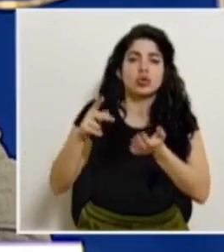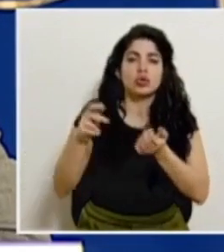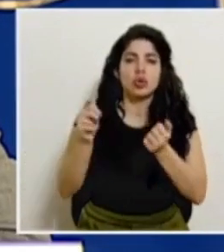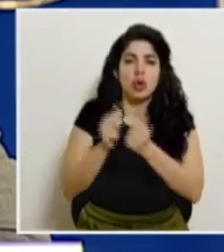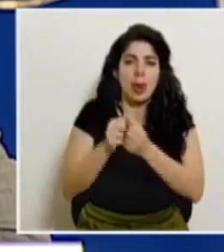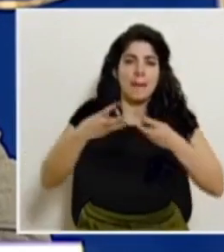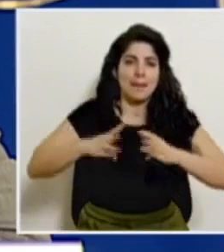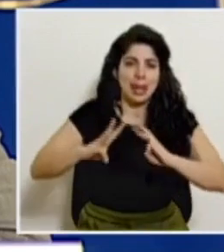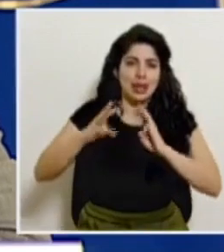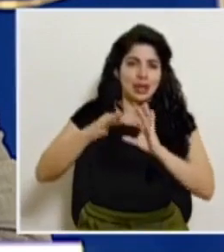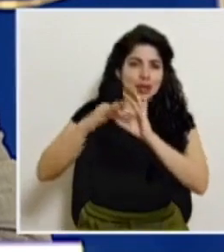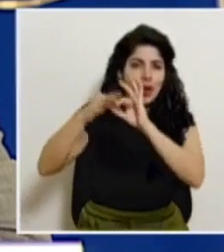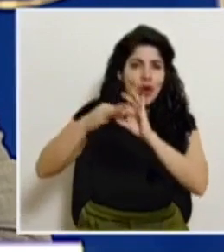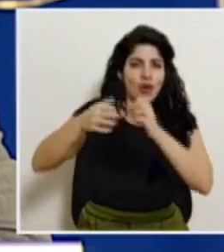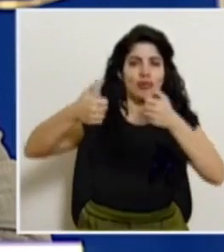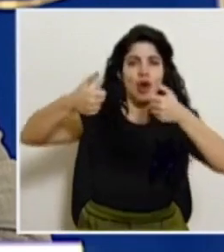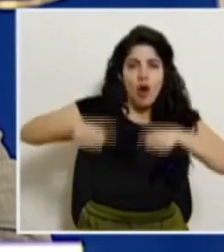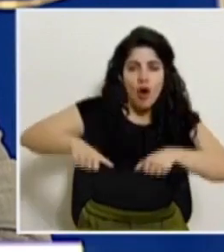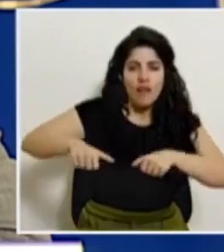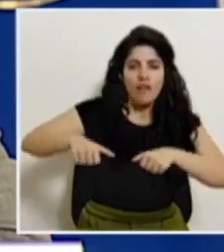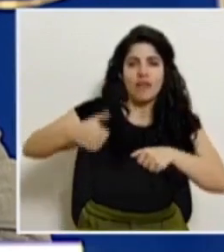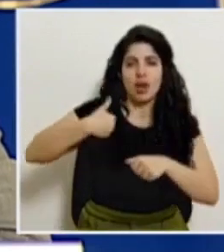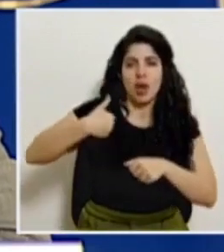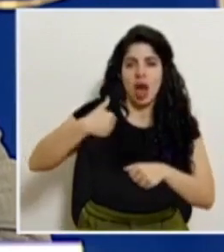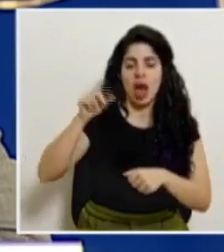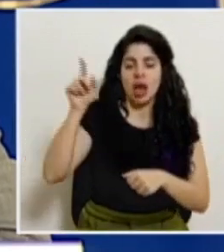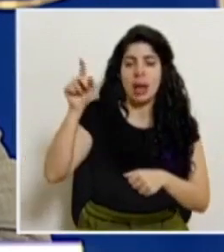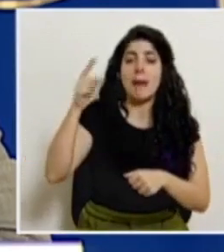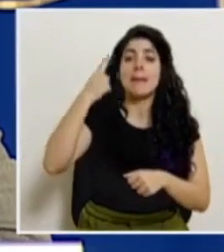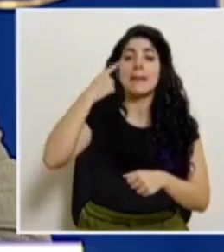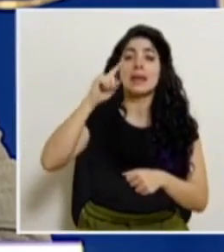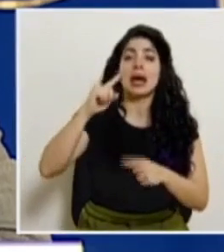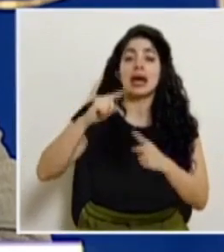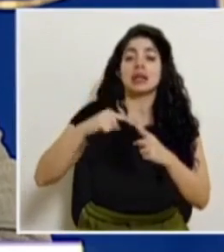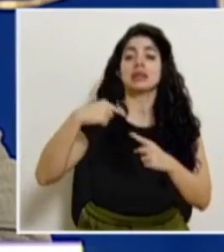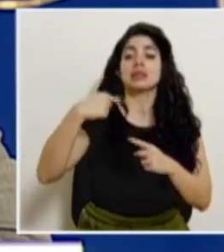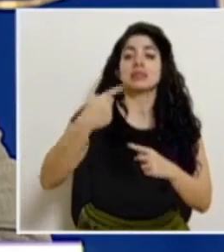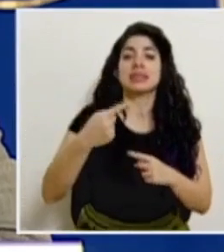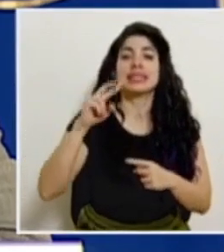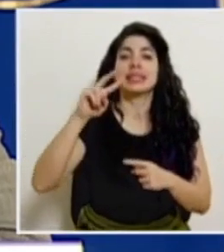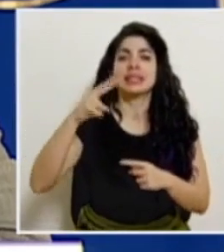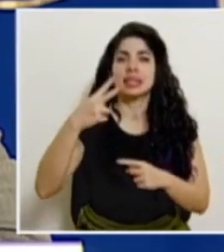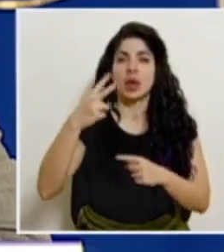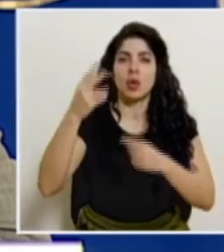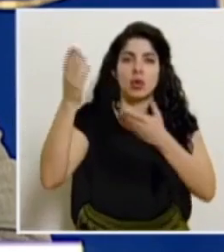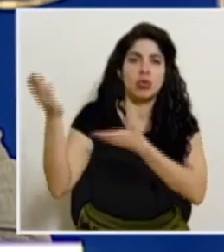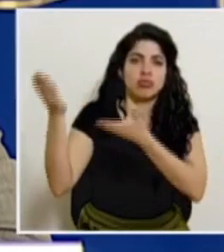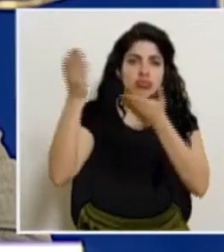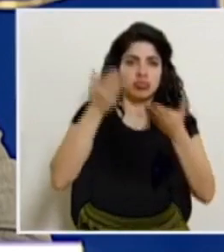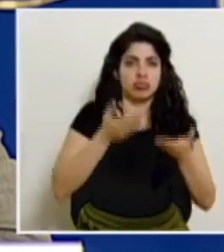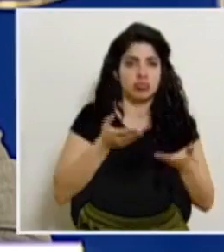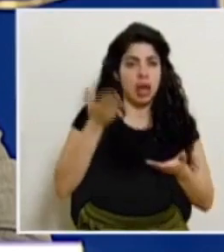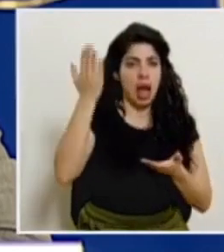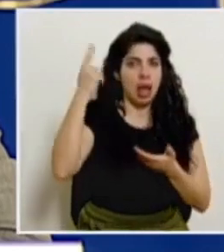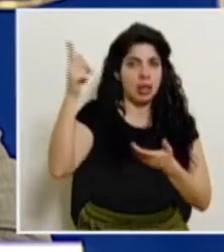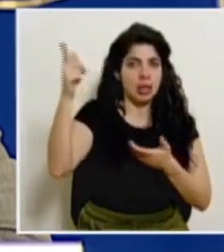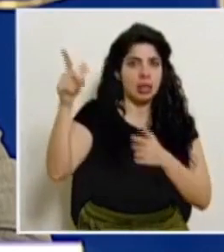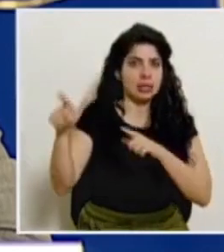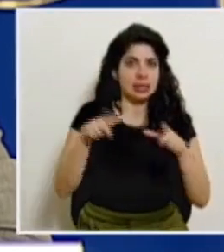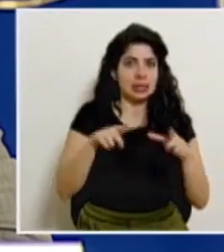mecanismos de coordinación y convenios que tenemos para el segundo bloque que ellos nos habían habilitado.